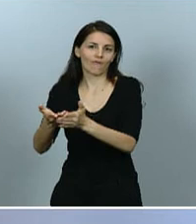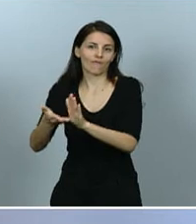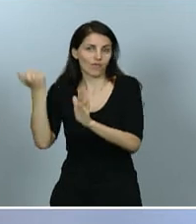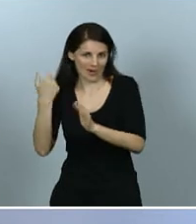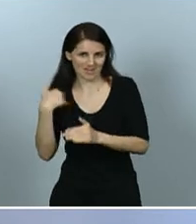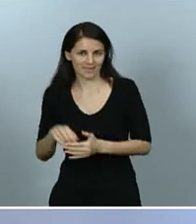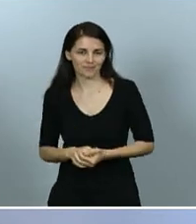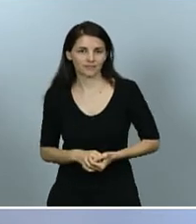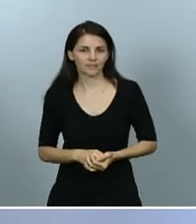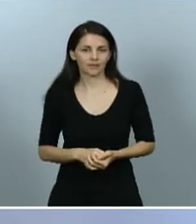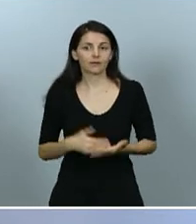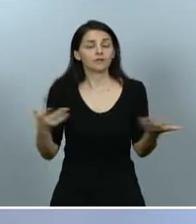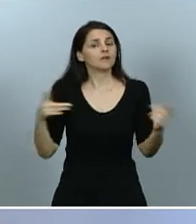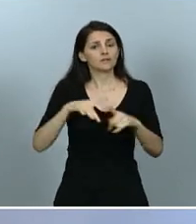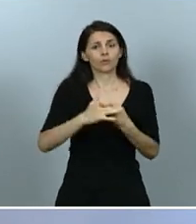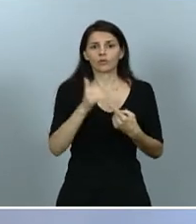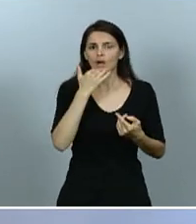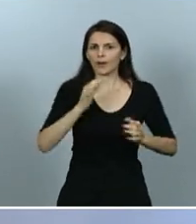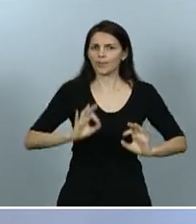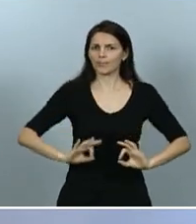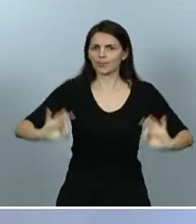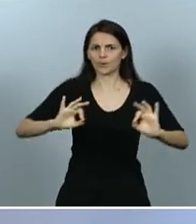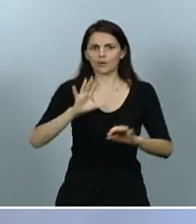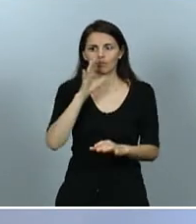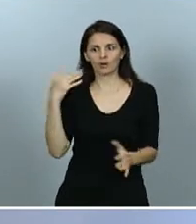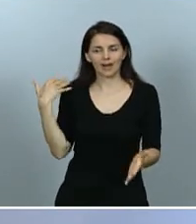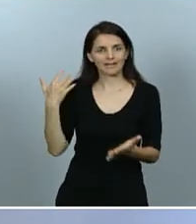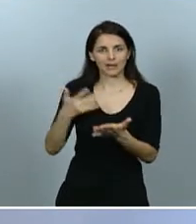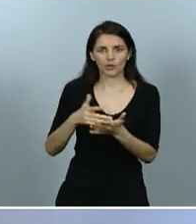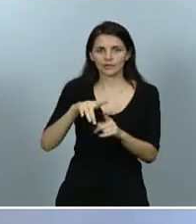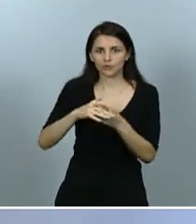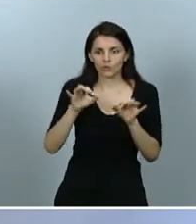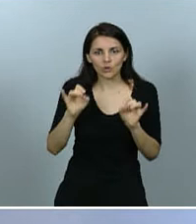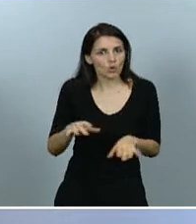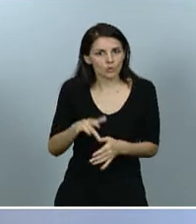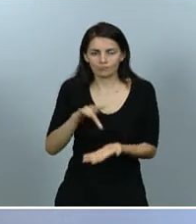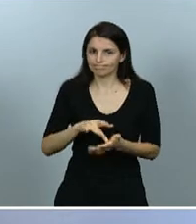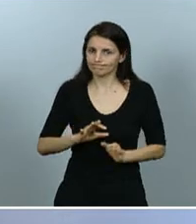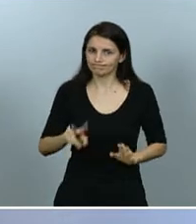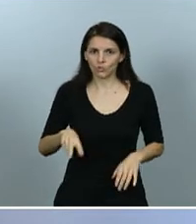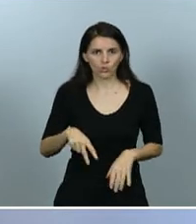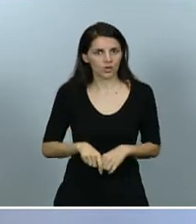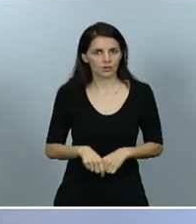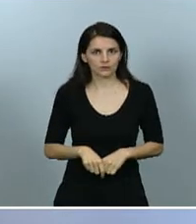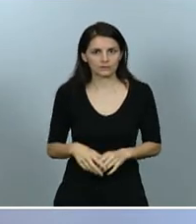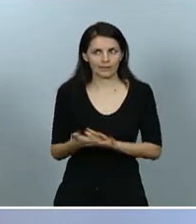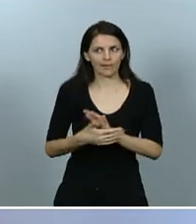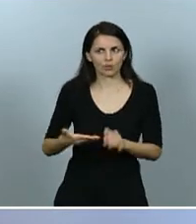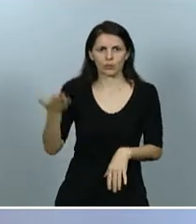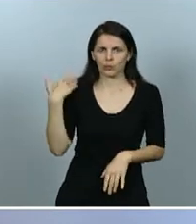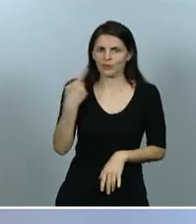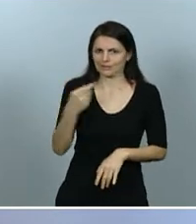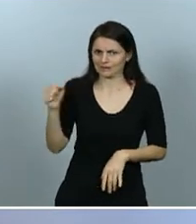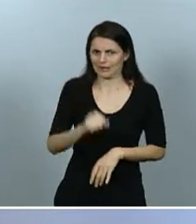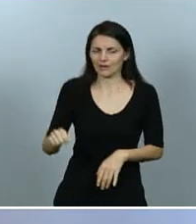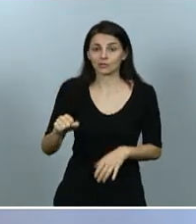una pandemia mayor vista en los últimos 100 años, y en esta nueva etapa, en esta nueva normalidad, la prevención, el control, la